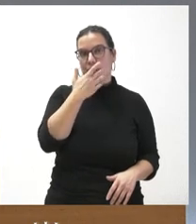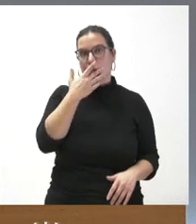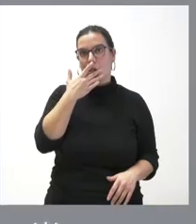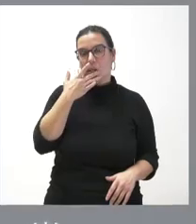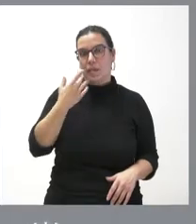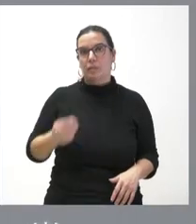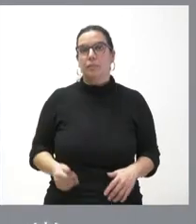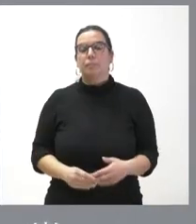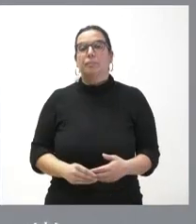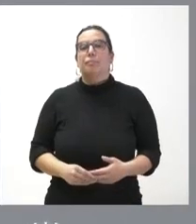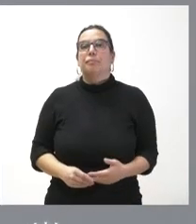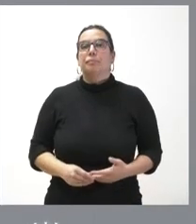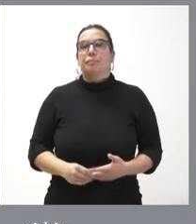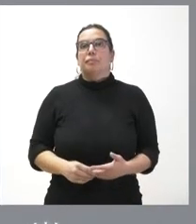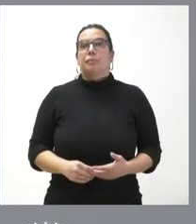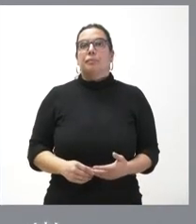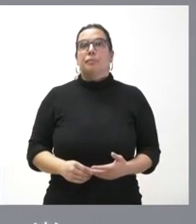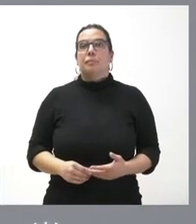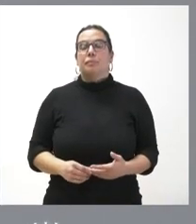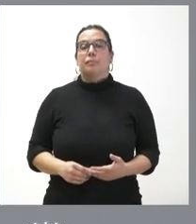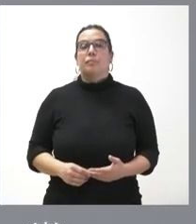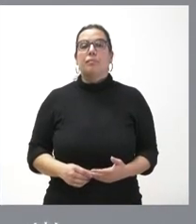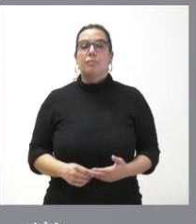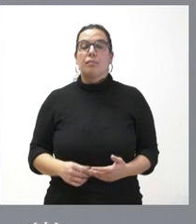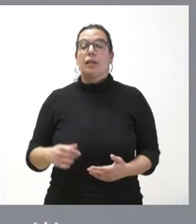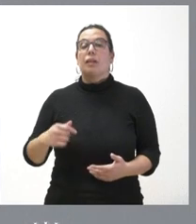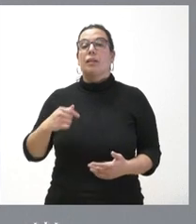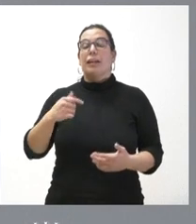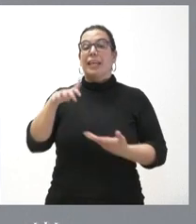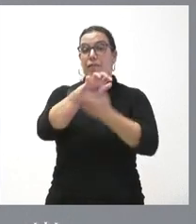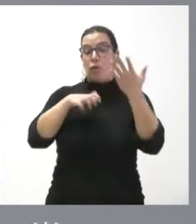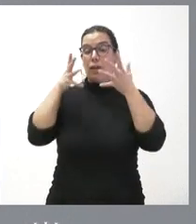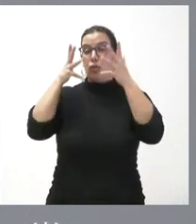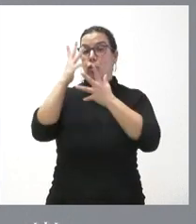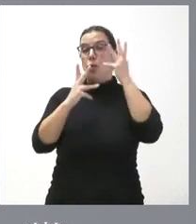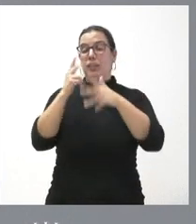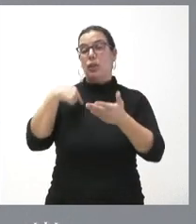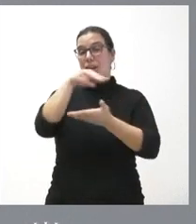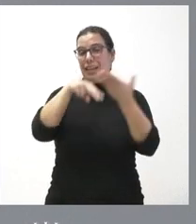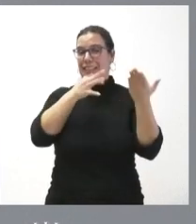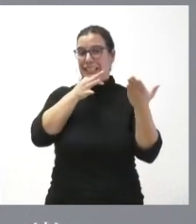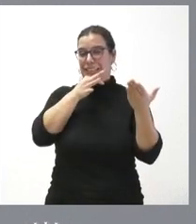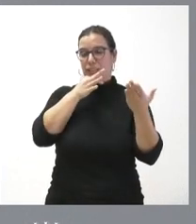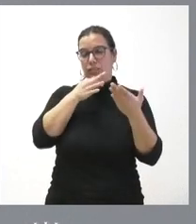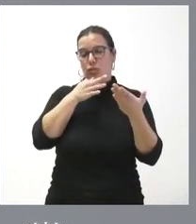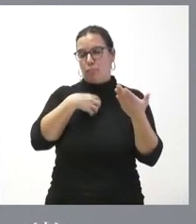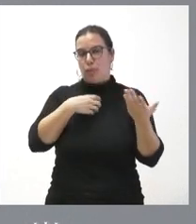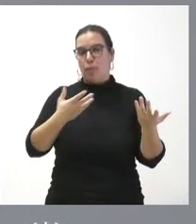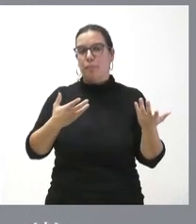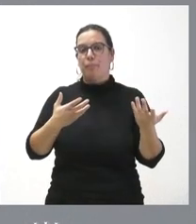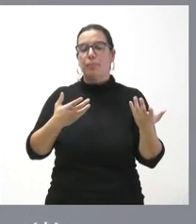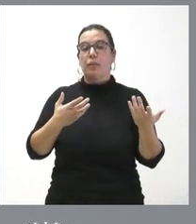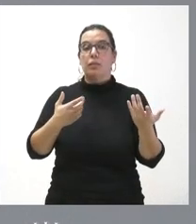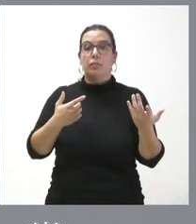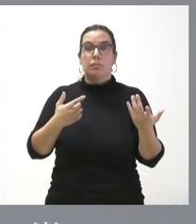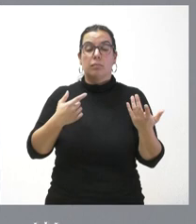pues plantea dos cosas no he podido leer con detalle el informe del Consejo de Cuentas al que usted hace referencia pero sí que en lo